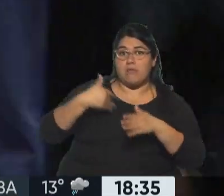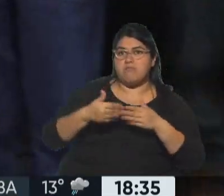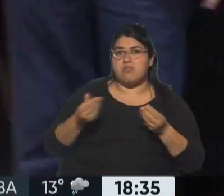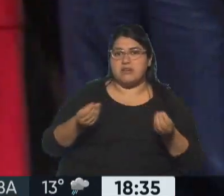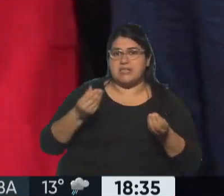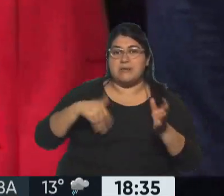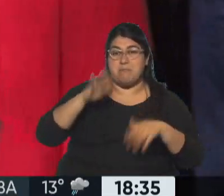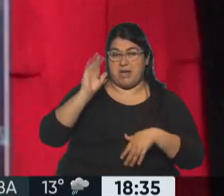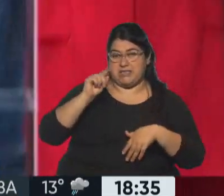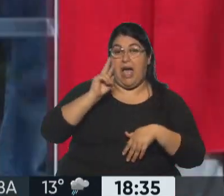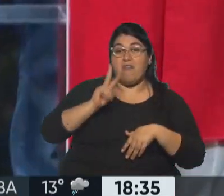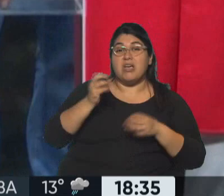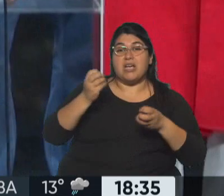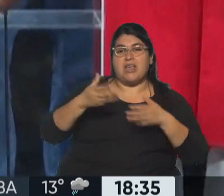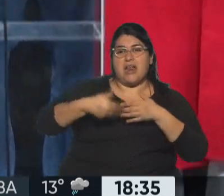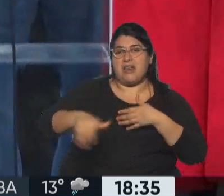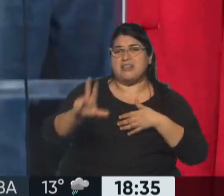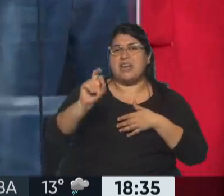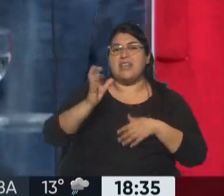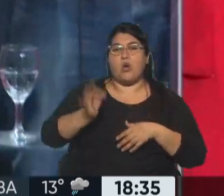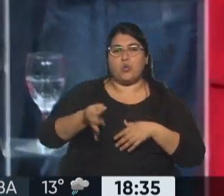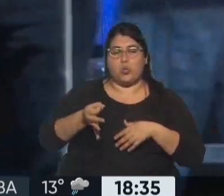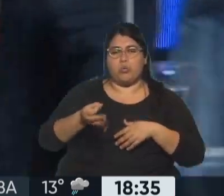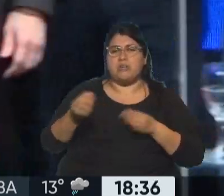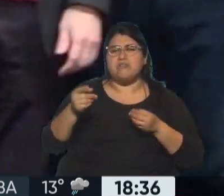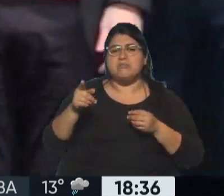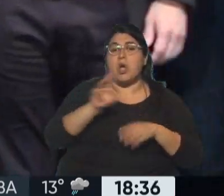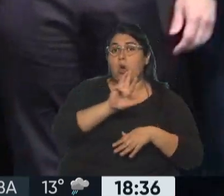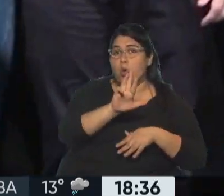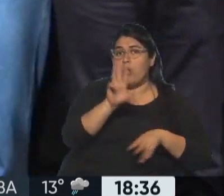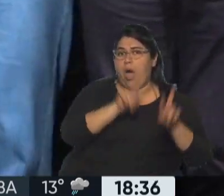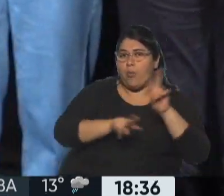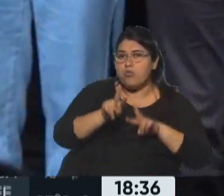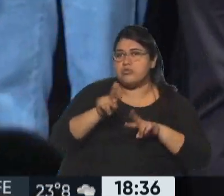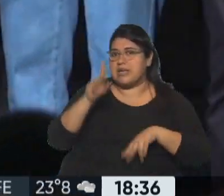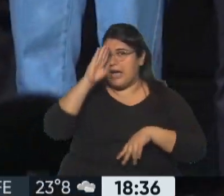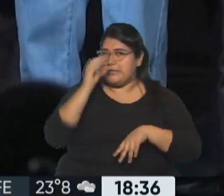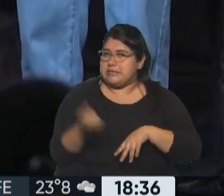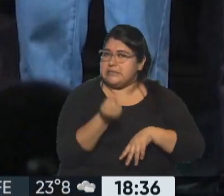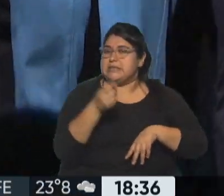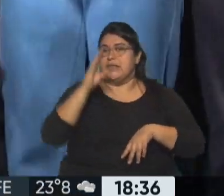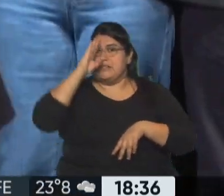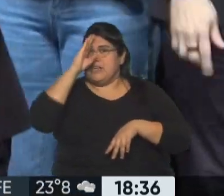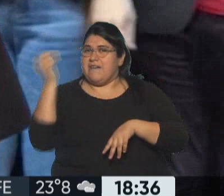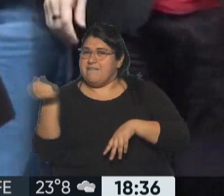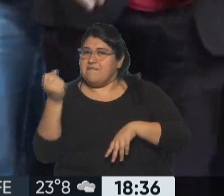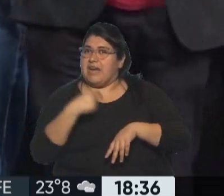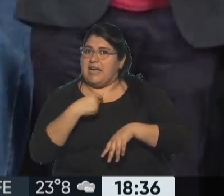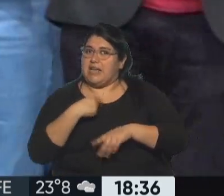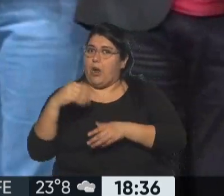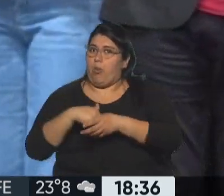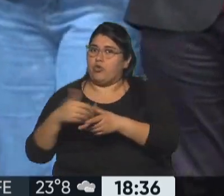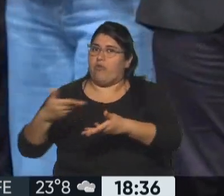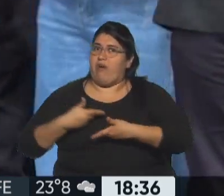de acá al 30 de octubre es cómo buscan justamente, por un lado Lula da Silva, por el otro lado Jair Bolsonaro, captar más votos para